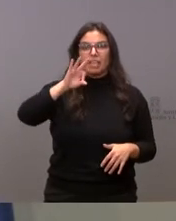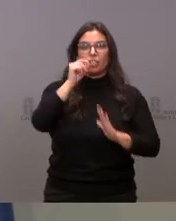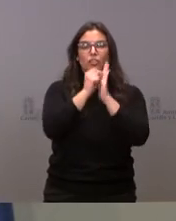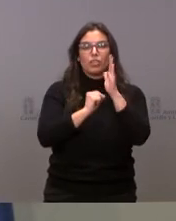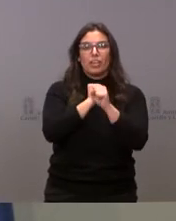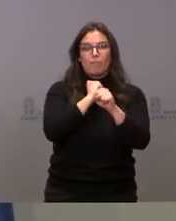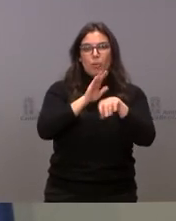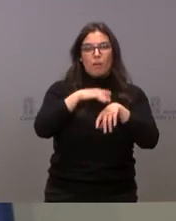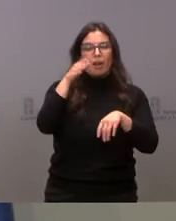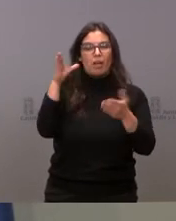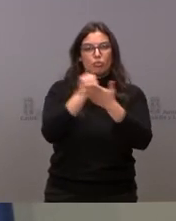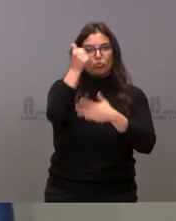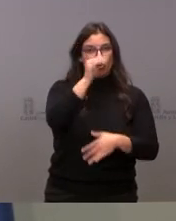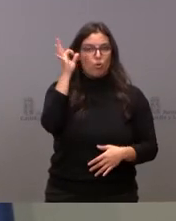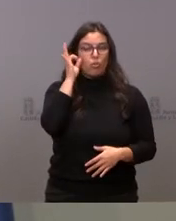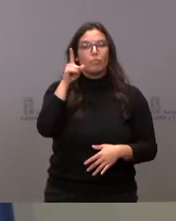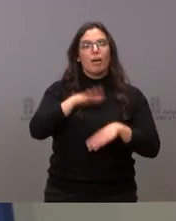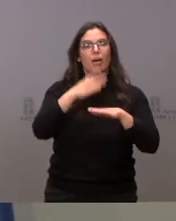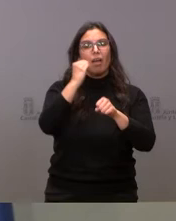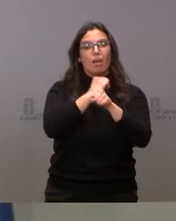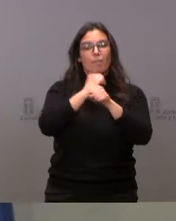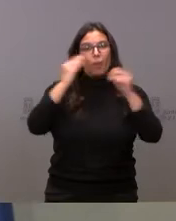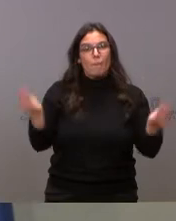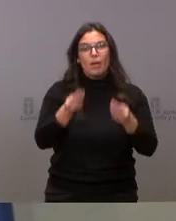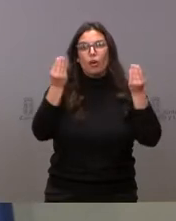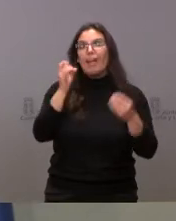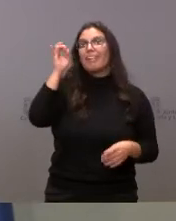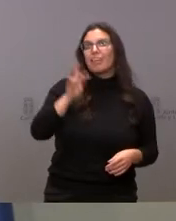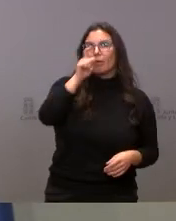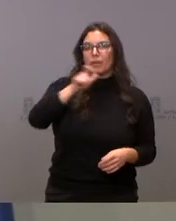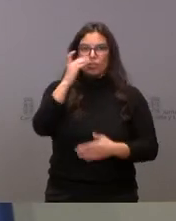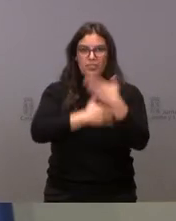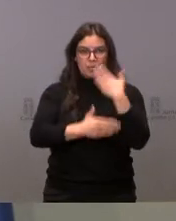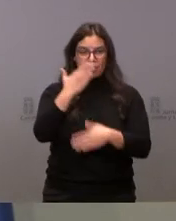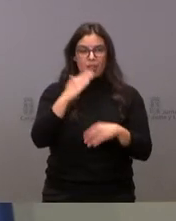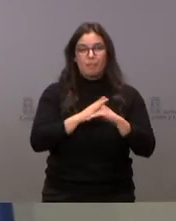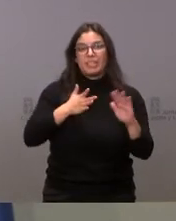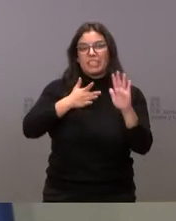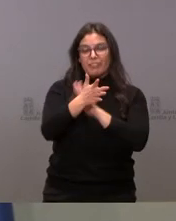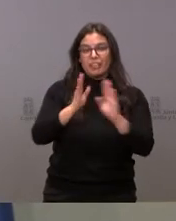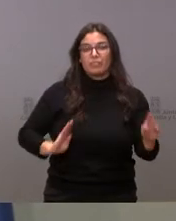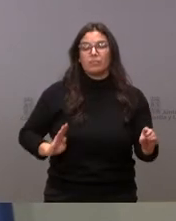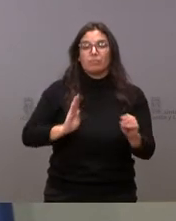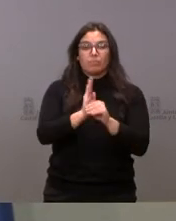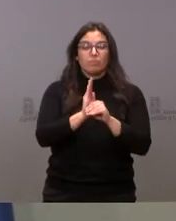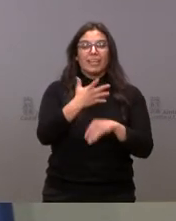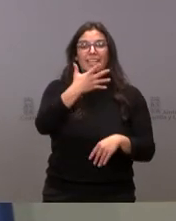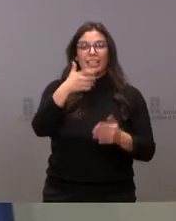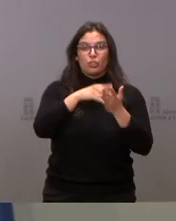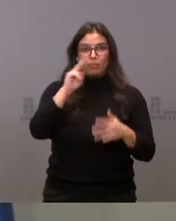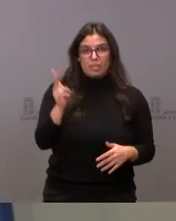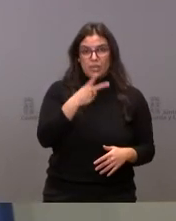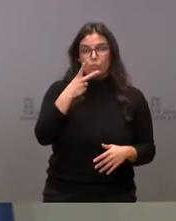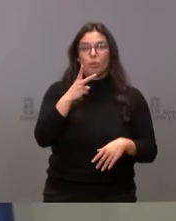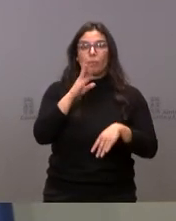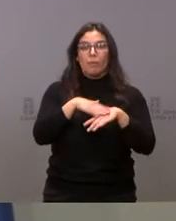todos y todas, para mejorar el empleo de las personas con discapacidad. Se trata de una subvención de 500.000 euros